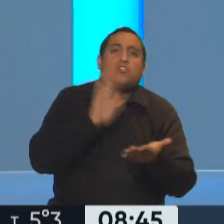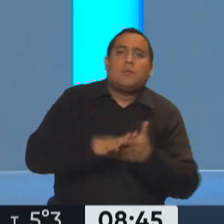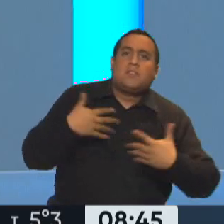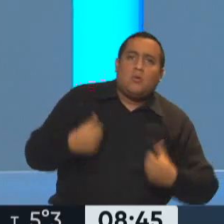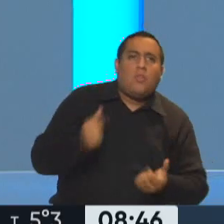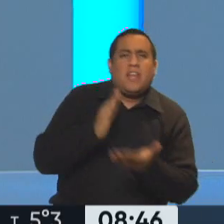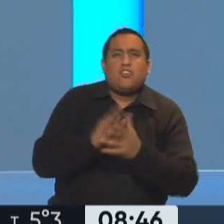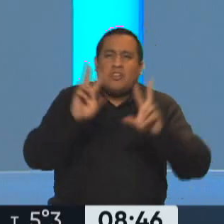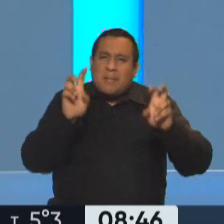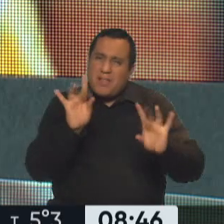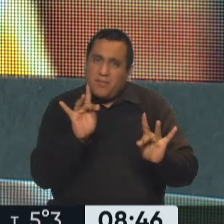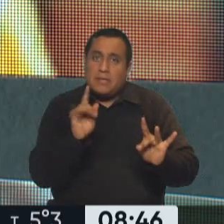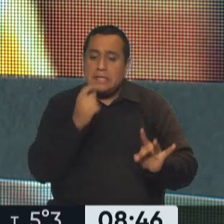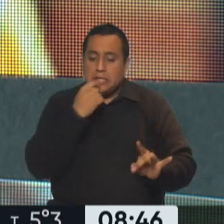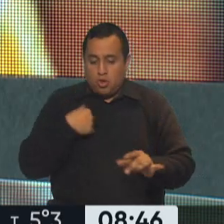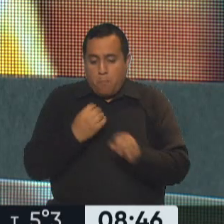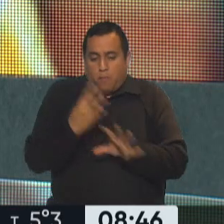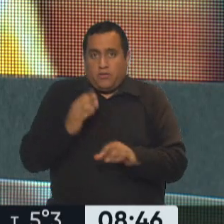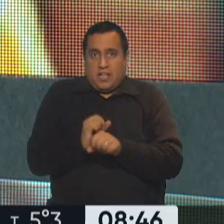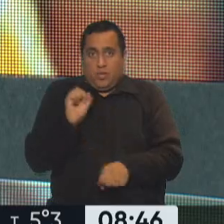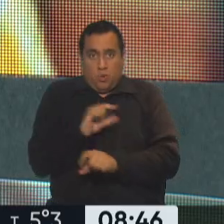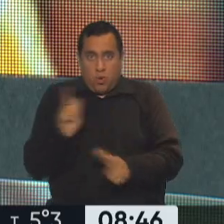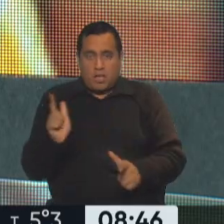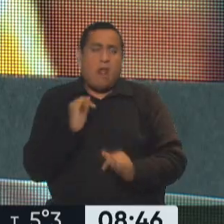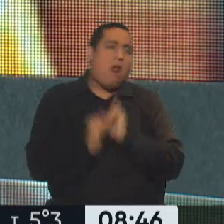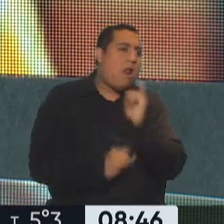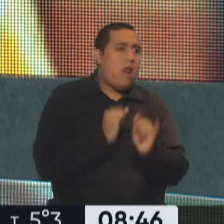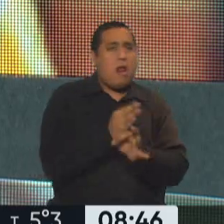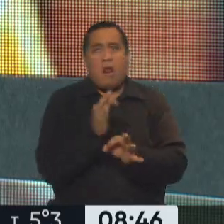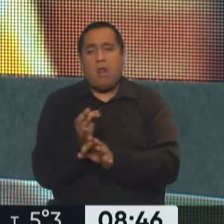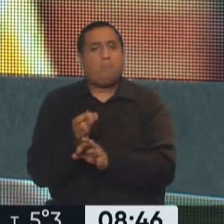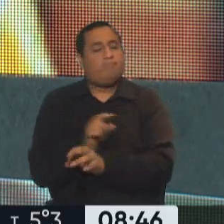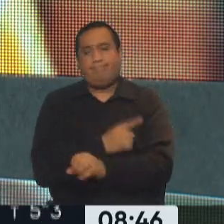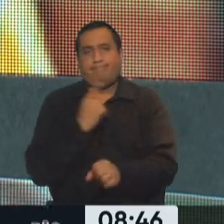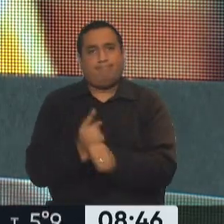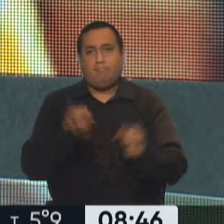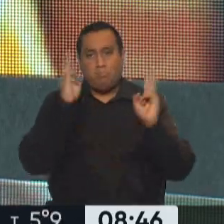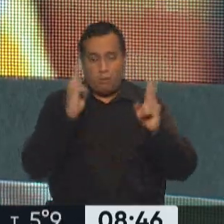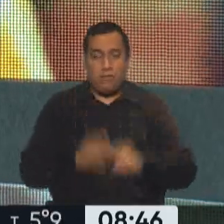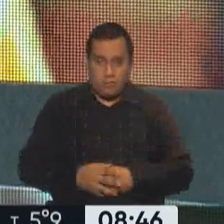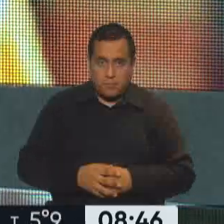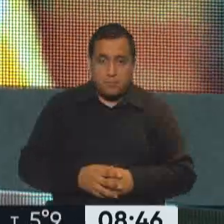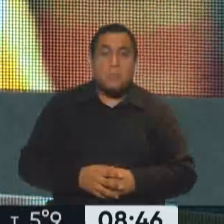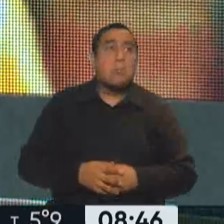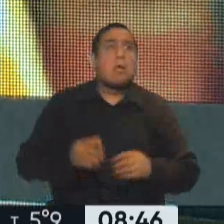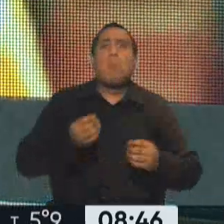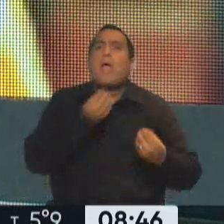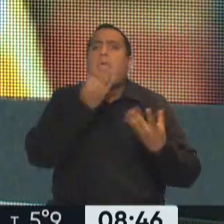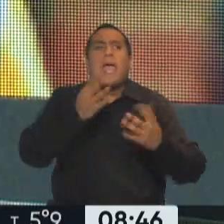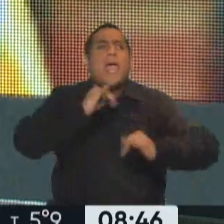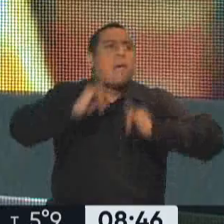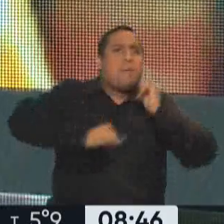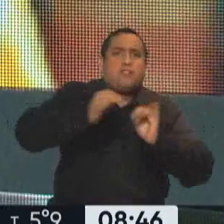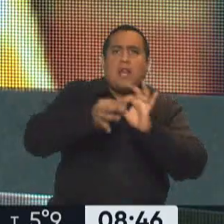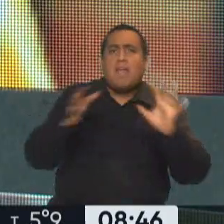tema complejo, si vos no sabés. Claro, bueno, esto rosa claramente, por no decir que se mete directamente de la libertad de expresión. Lo cierto es que cuando vos planteás